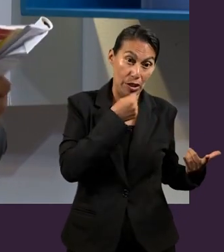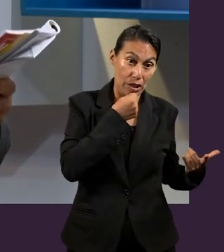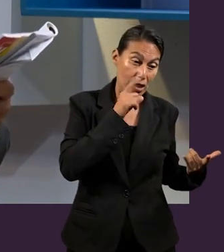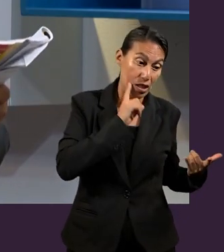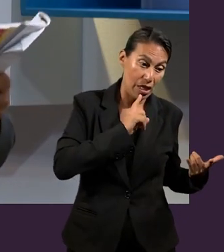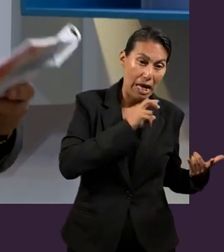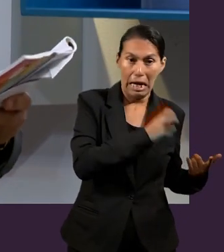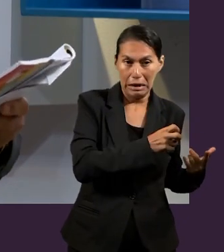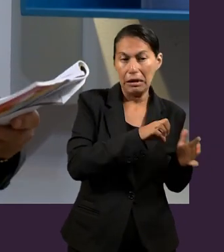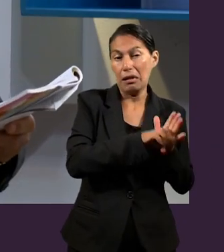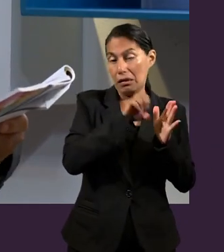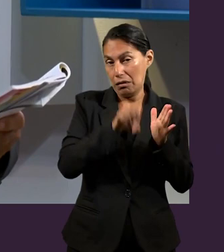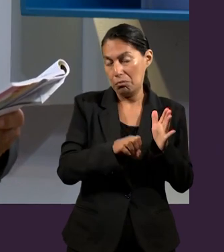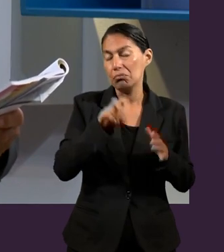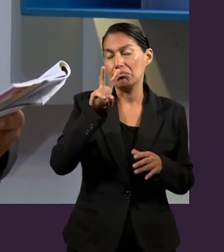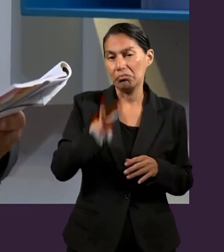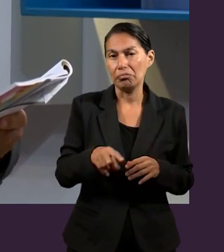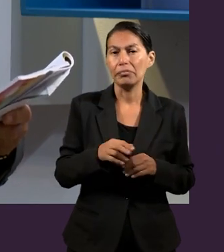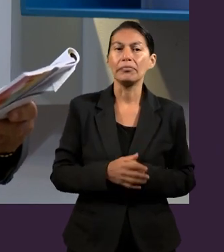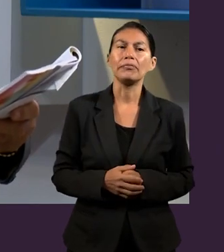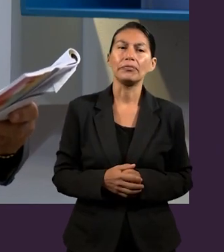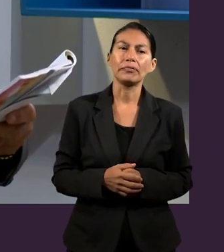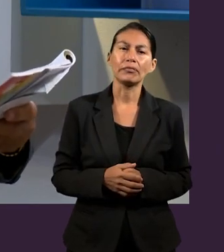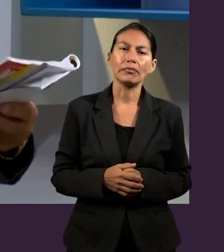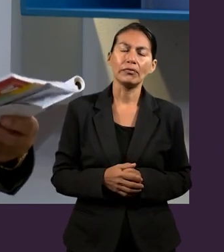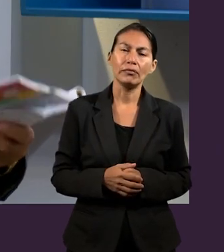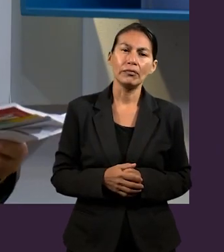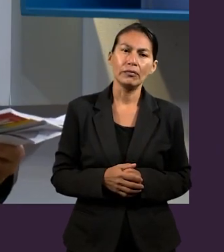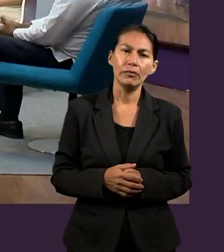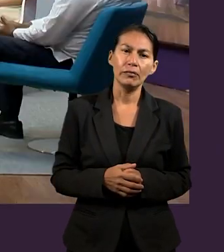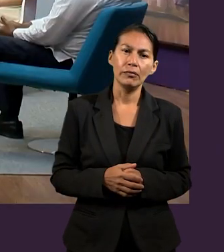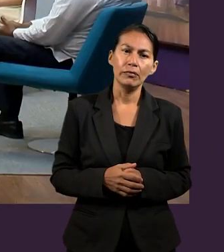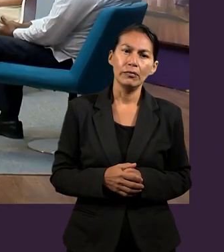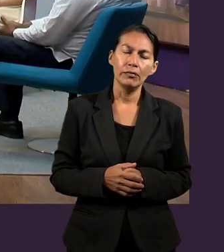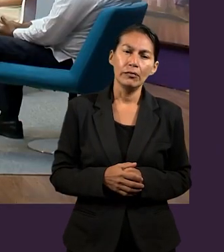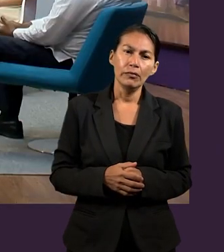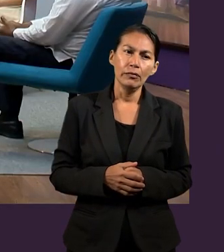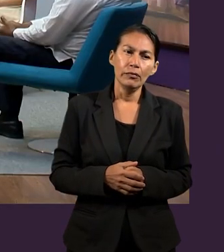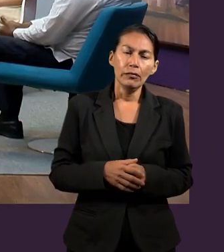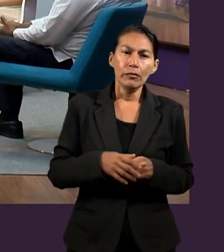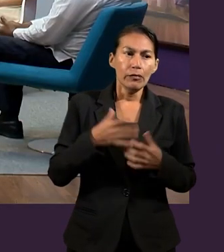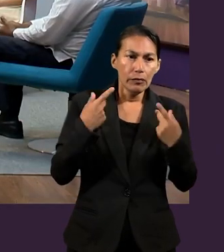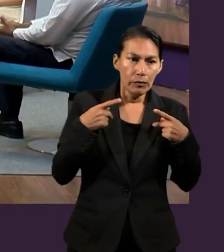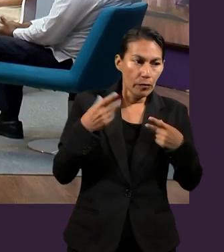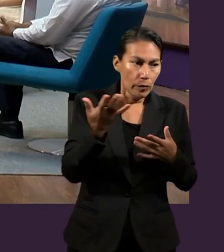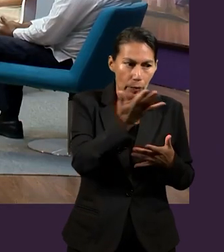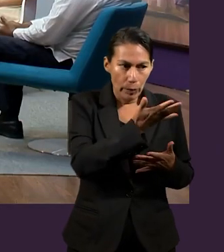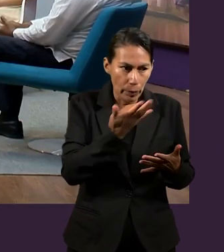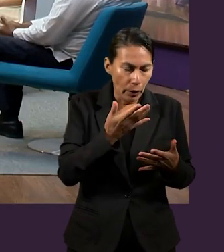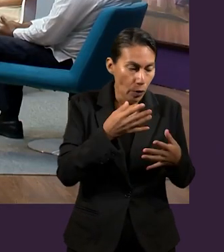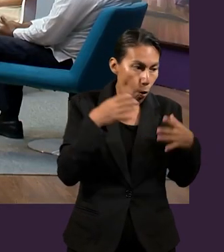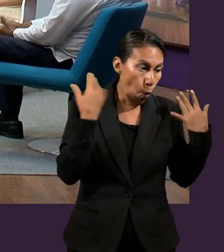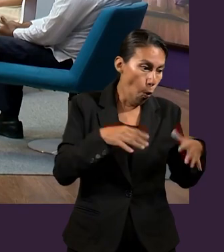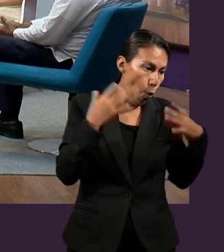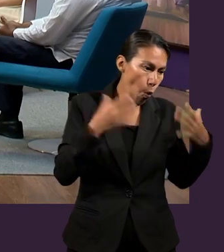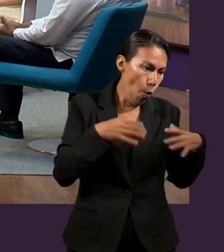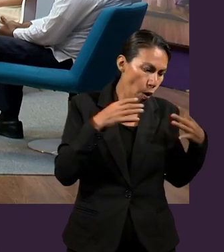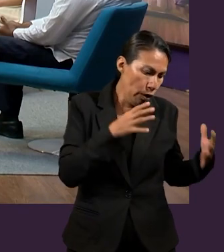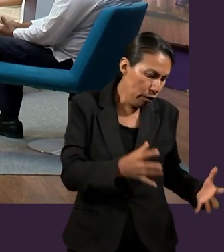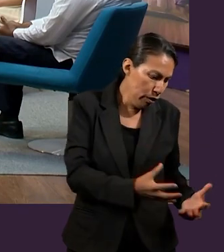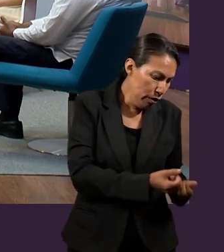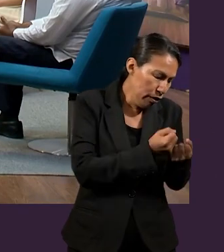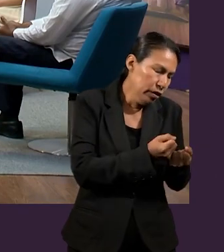por esa niña, ¿verdad?, como personas. Sí, es muy bonito que todos se